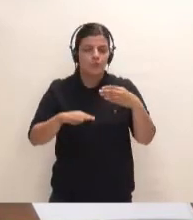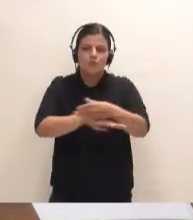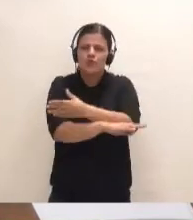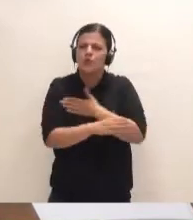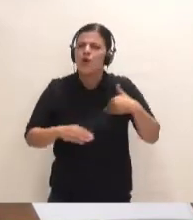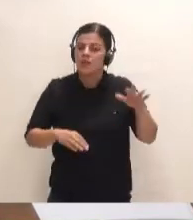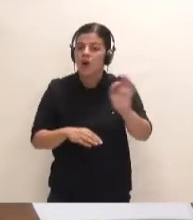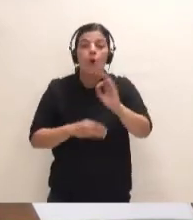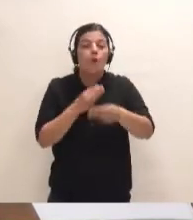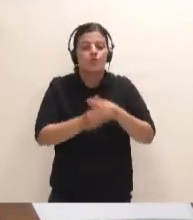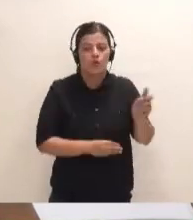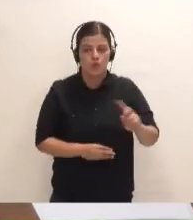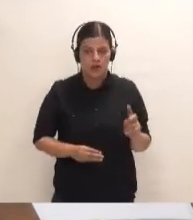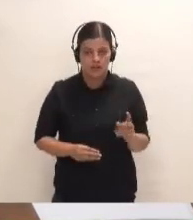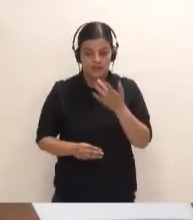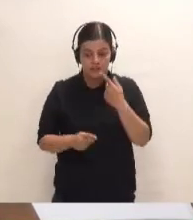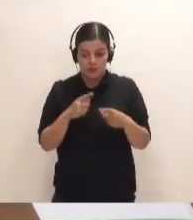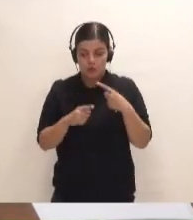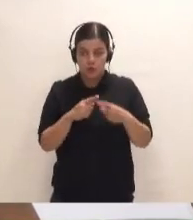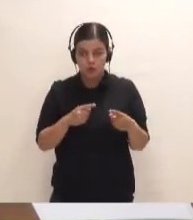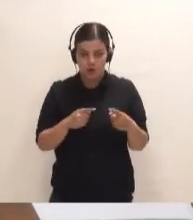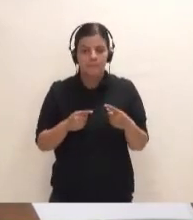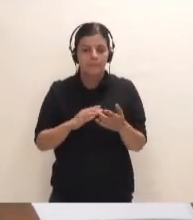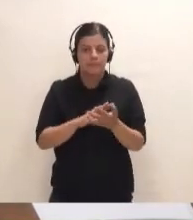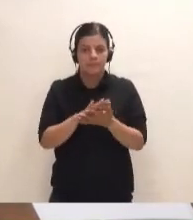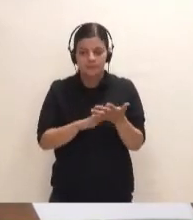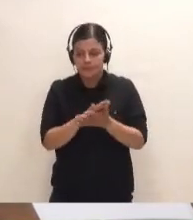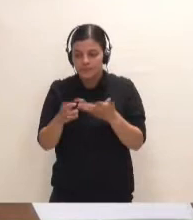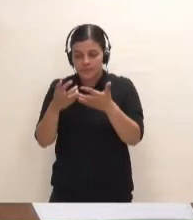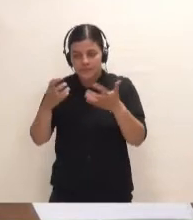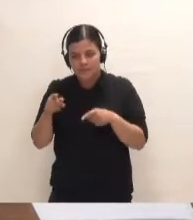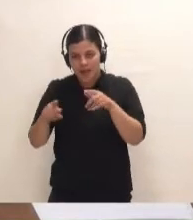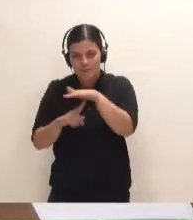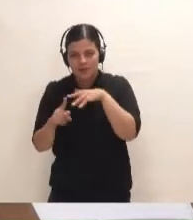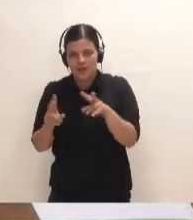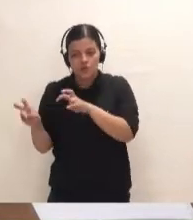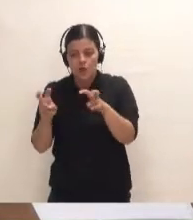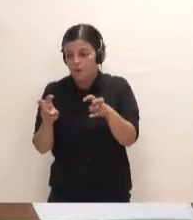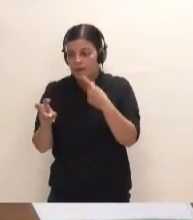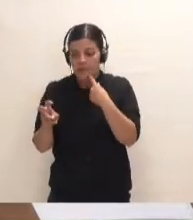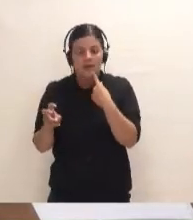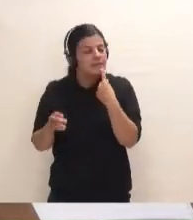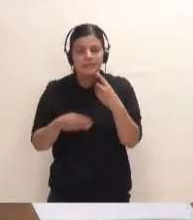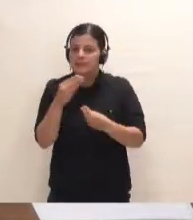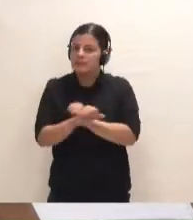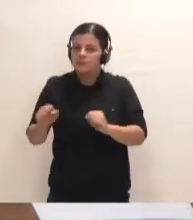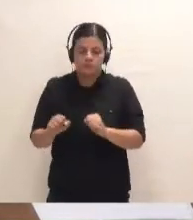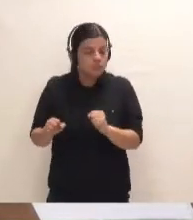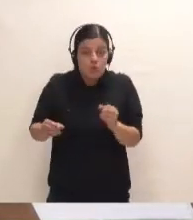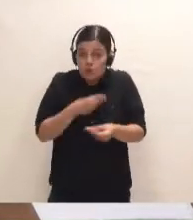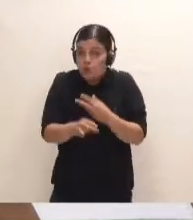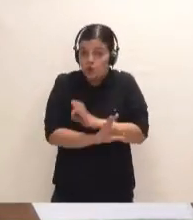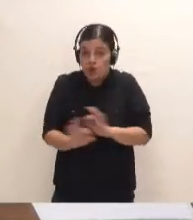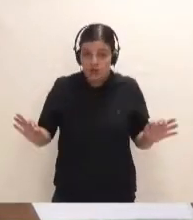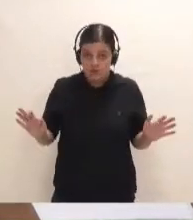lo hará en ningún sitio? Si las cuestiones que se plantean en la evaluación ambiental nueva que se tenga que realizar impide su realización. Veremos cómo queda,